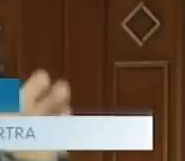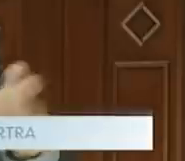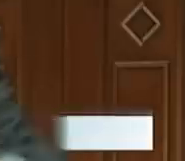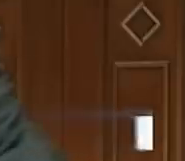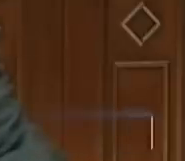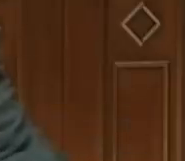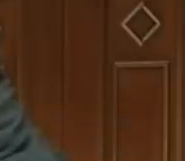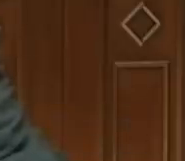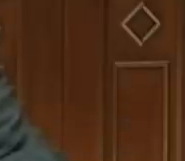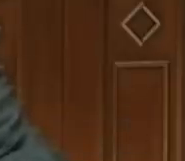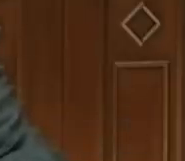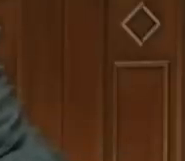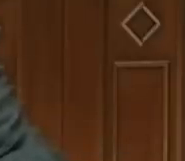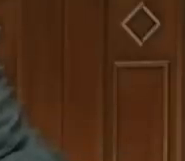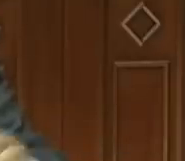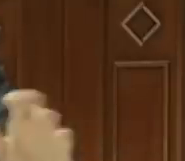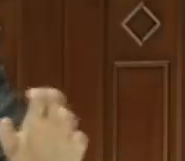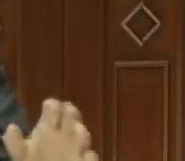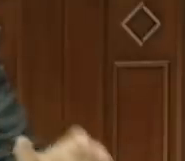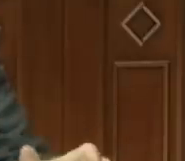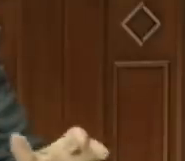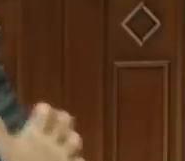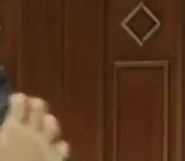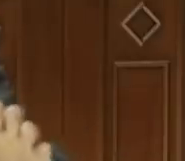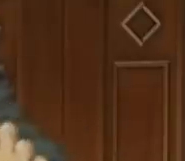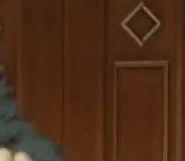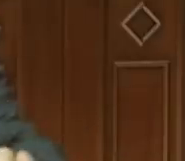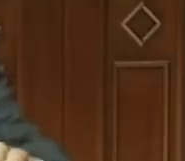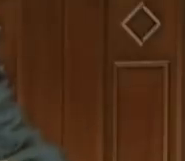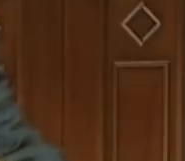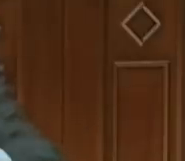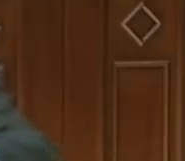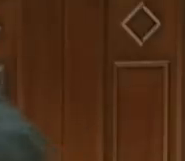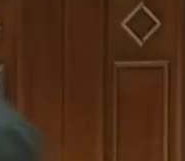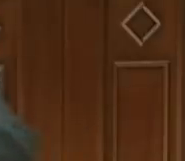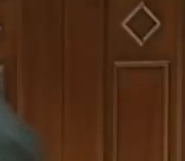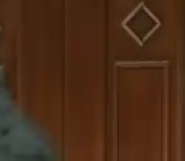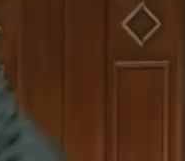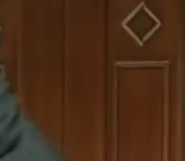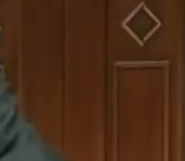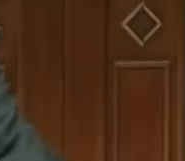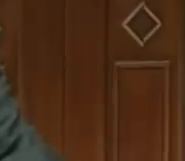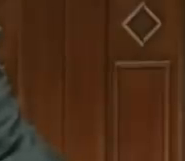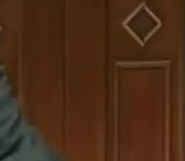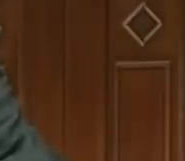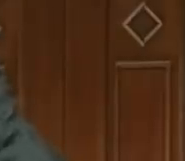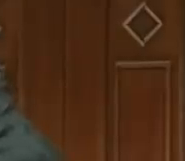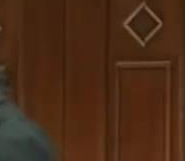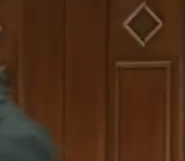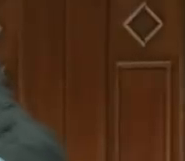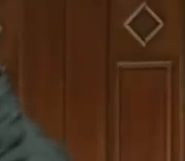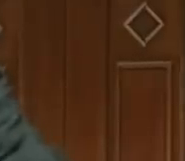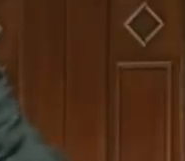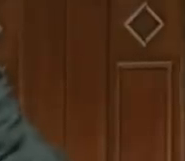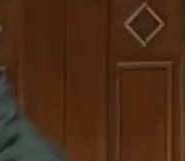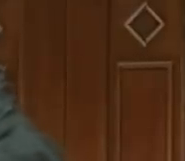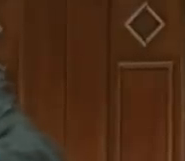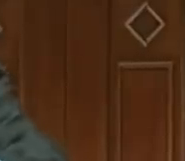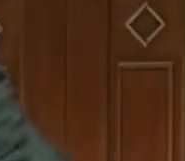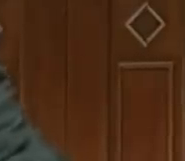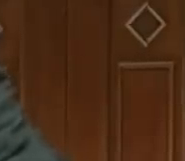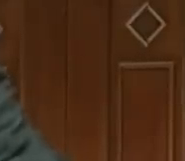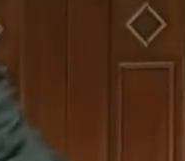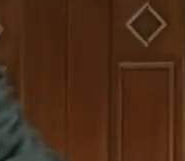error, que juntamos la recreación familiar con el deporte. Teníamos un estadio